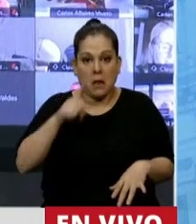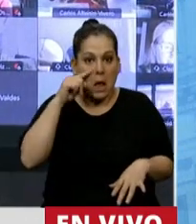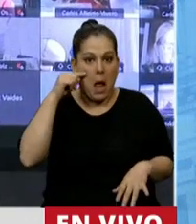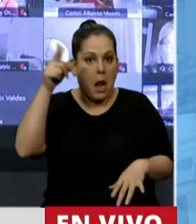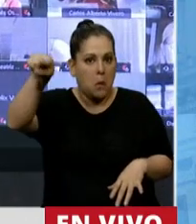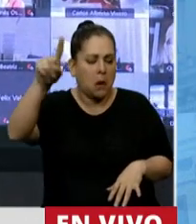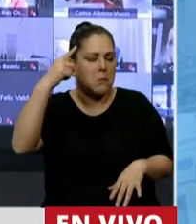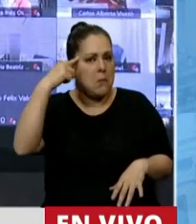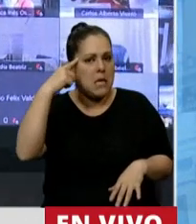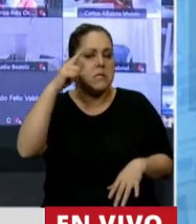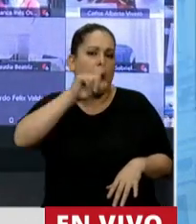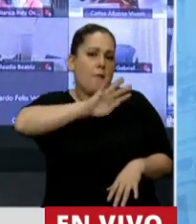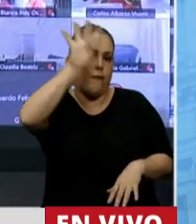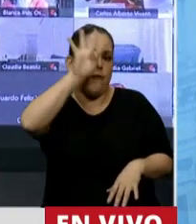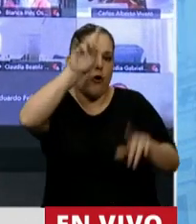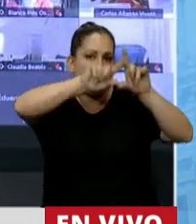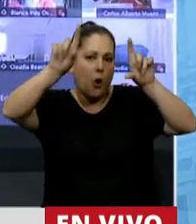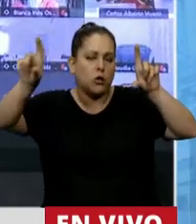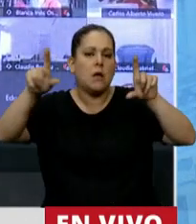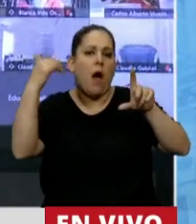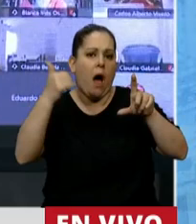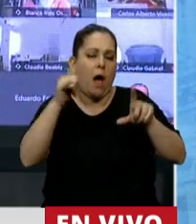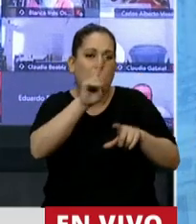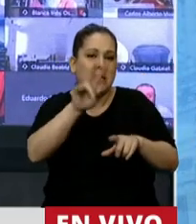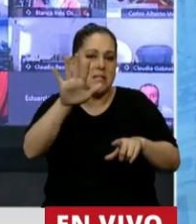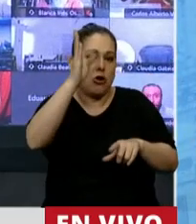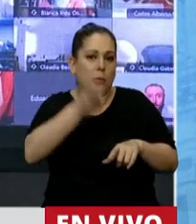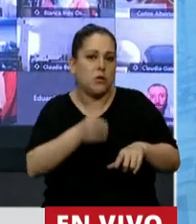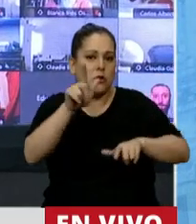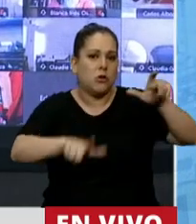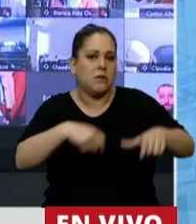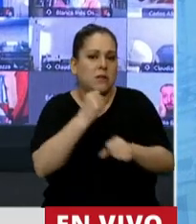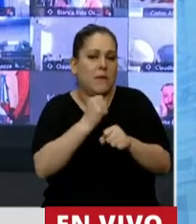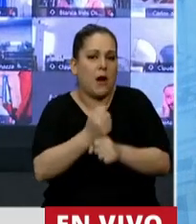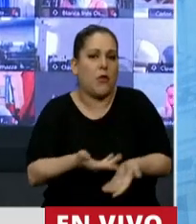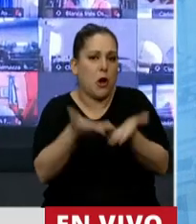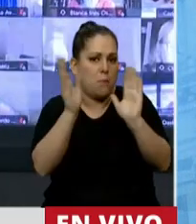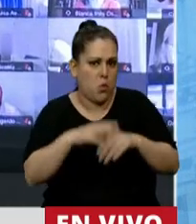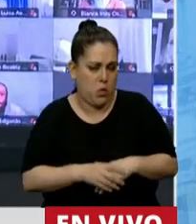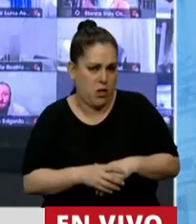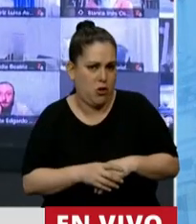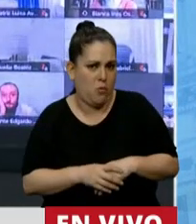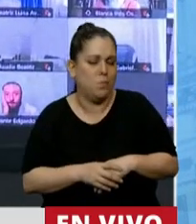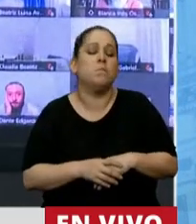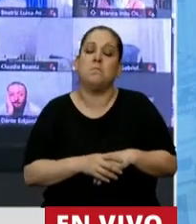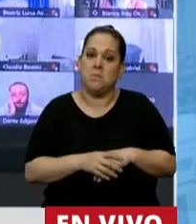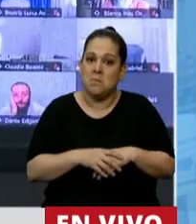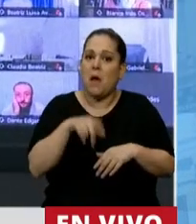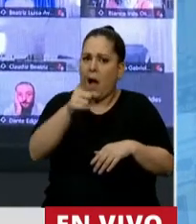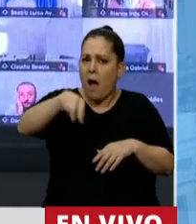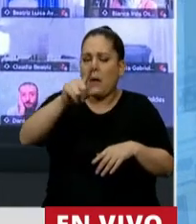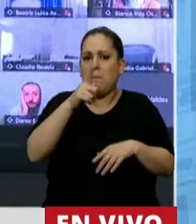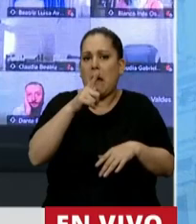ejemplo es Formosa, 69% de empleados públicos, tributa a dos senadores, con eso se mantiene el clientelismo y se